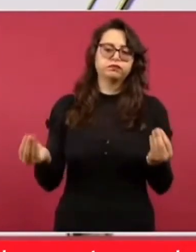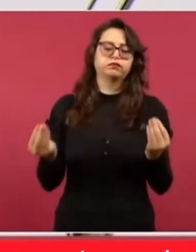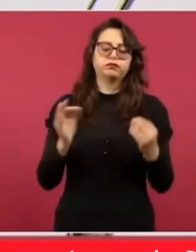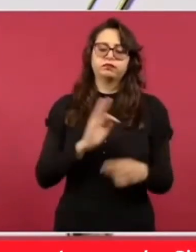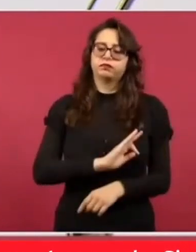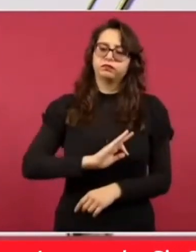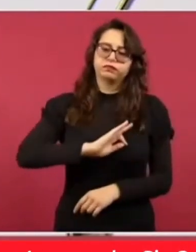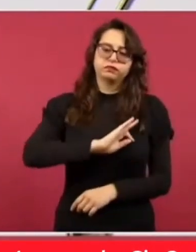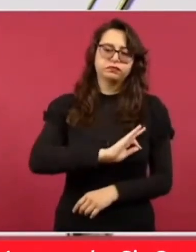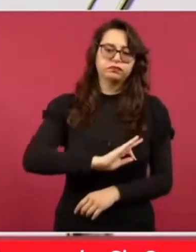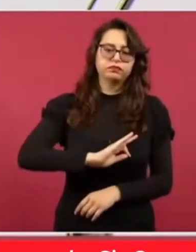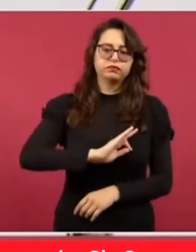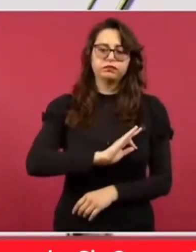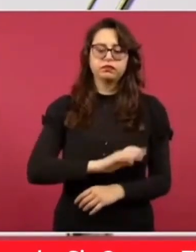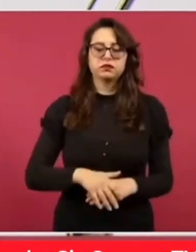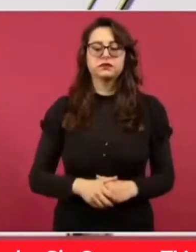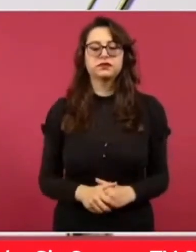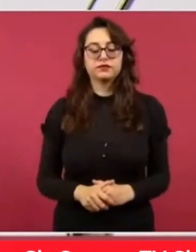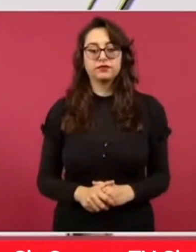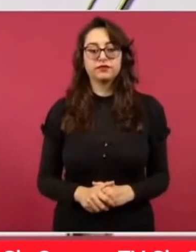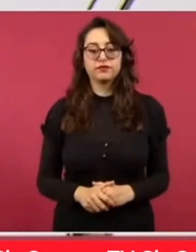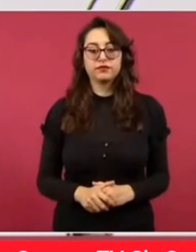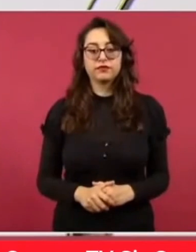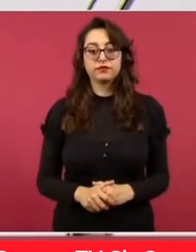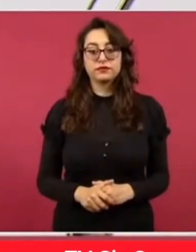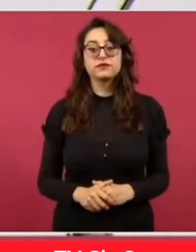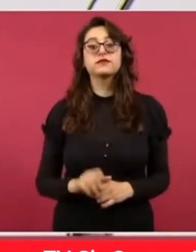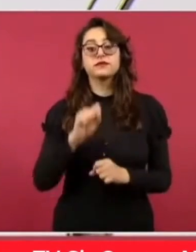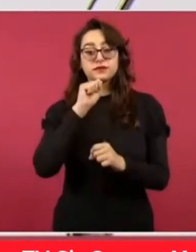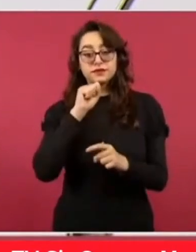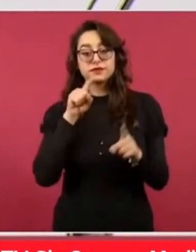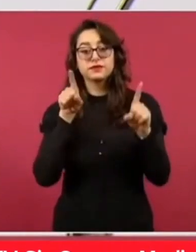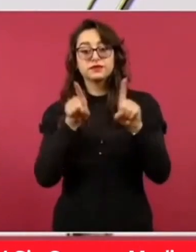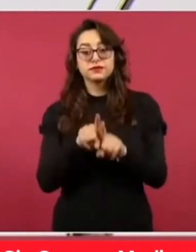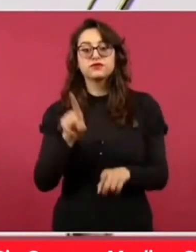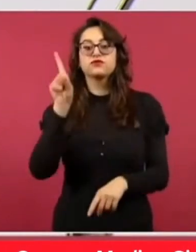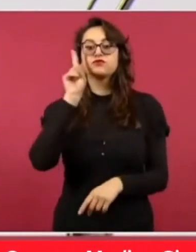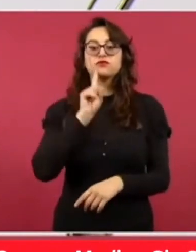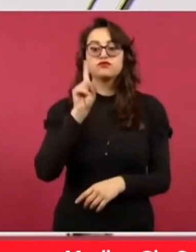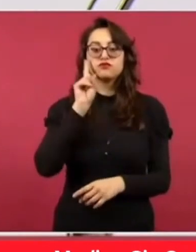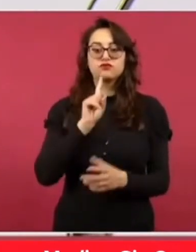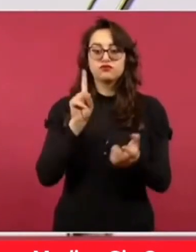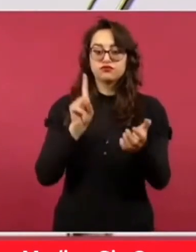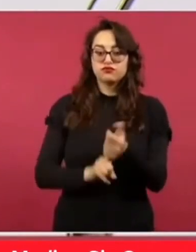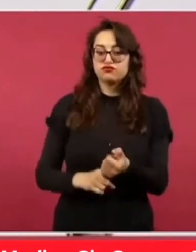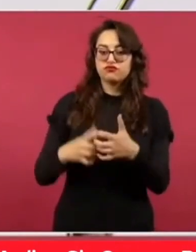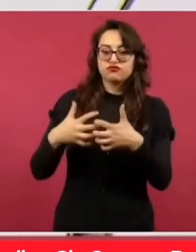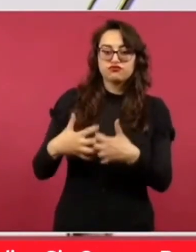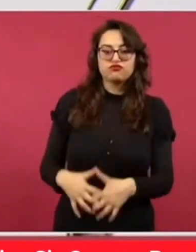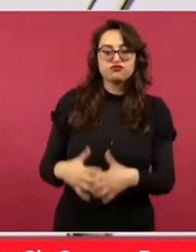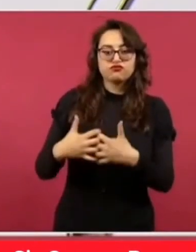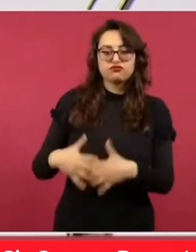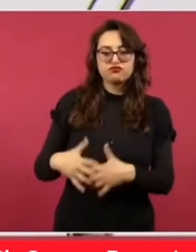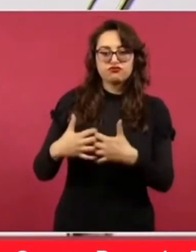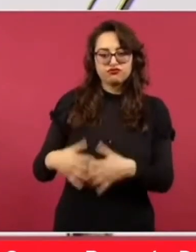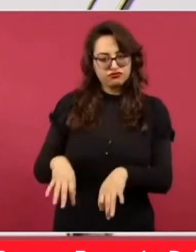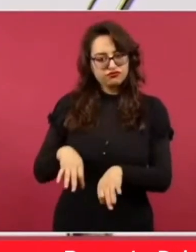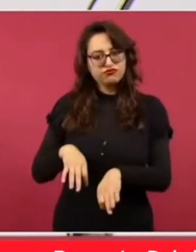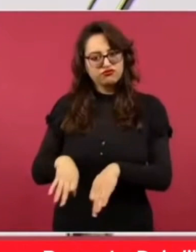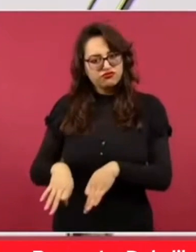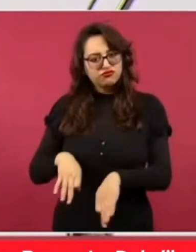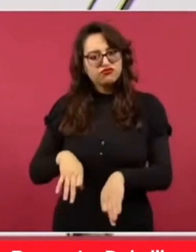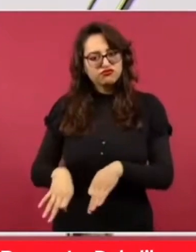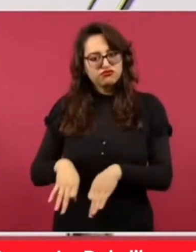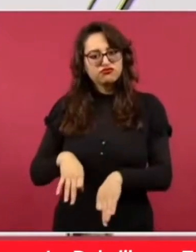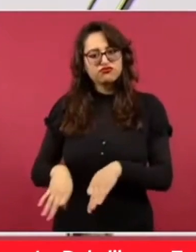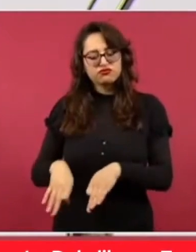Felicidades a las mujeres obreras que tienen que